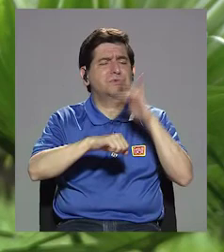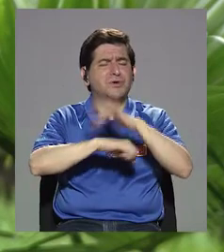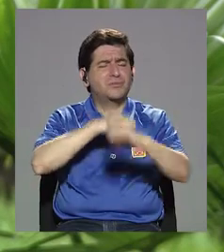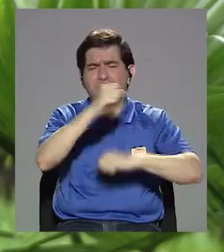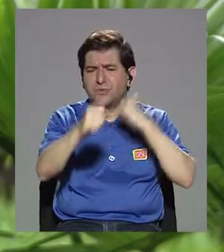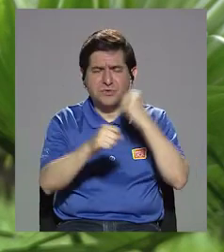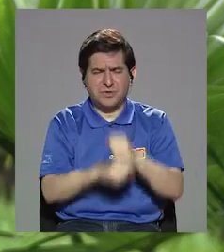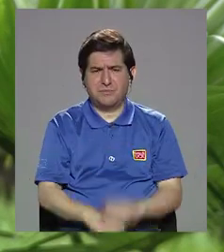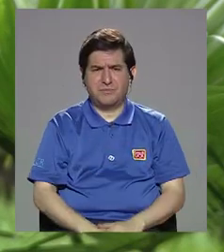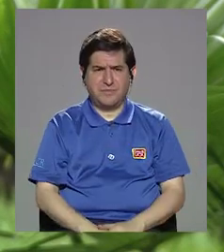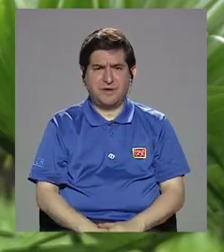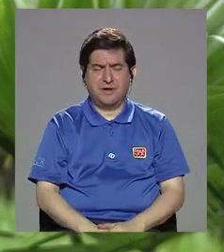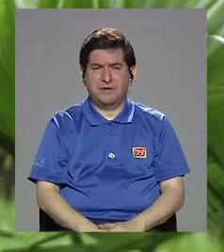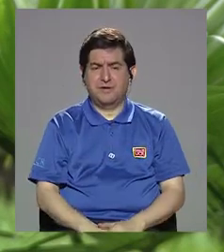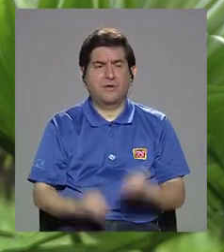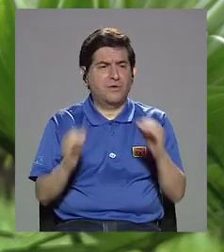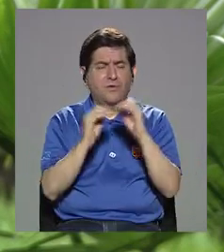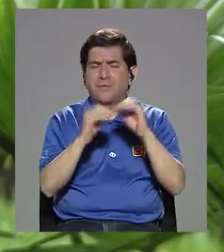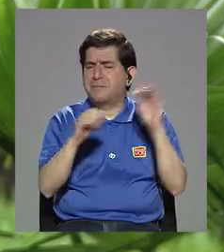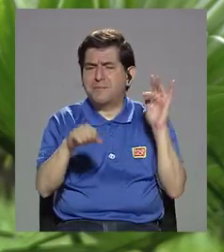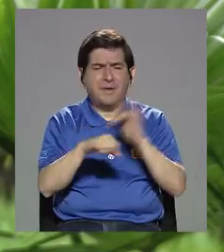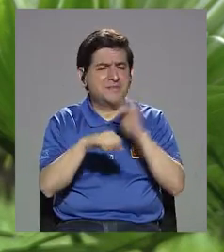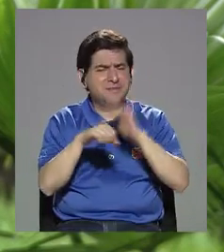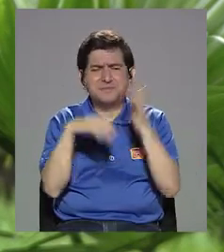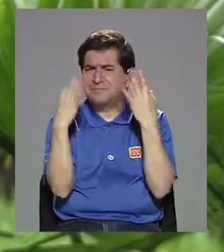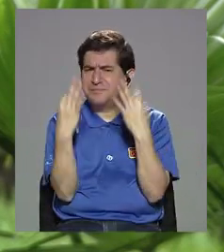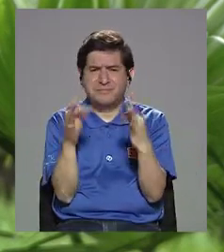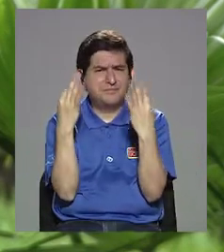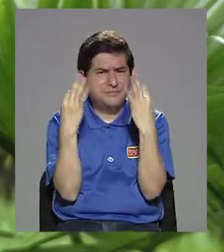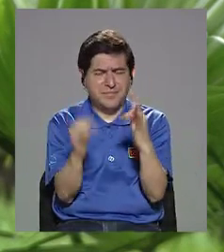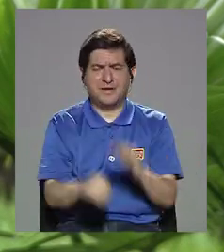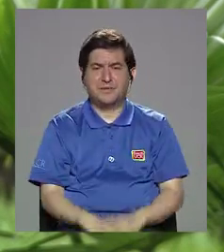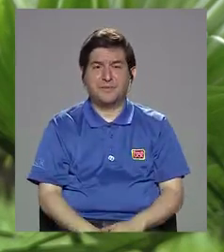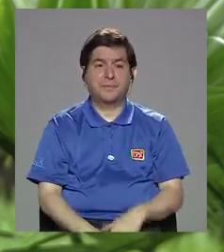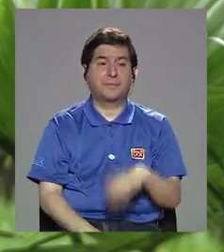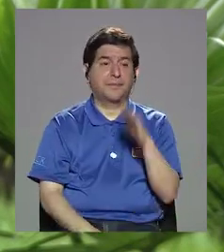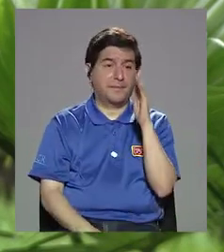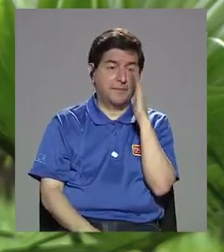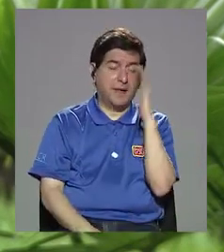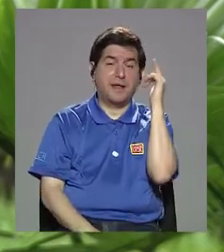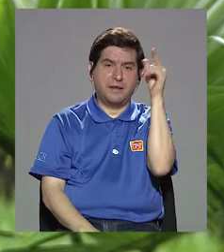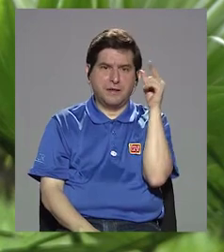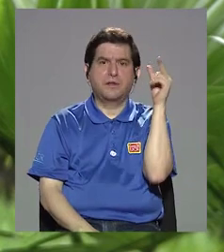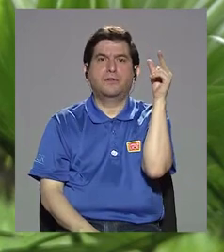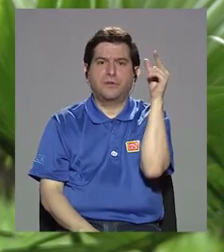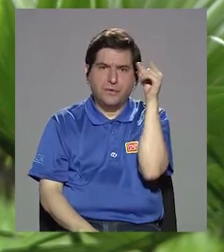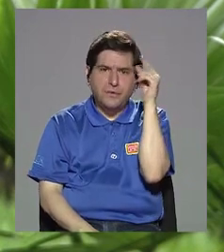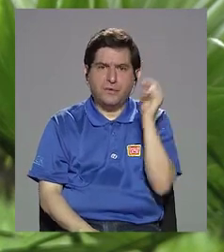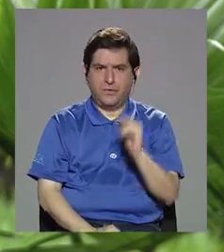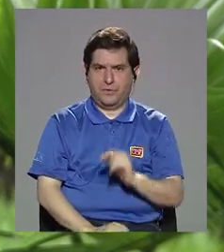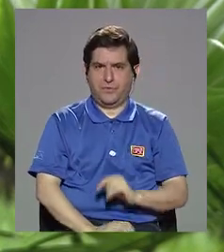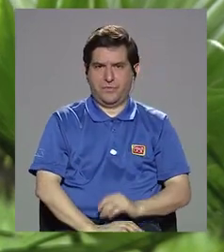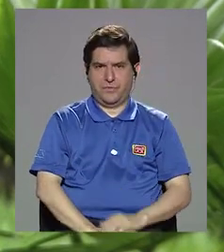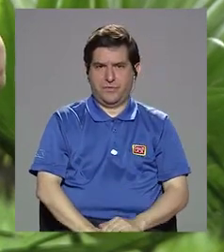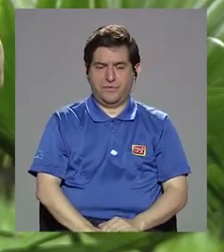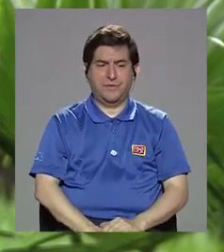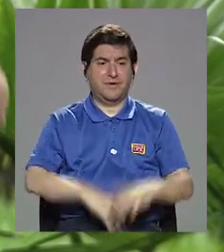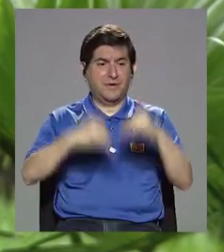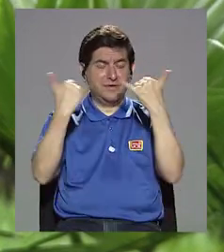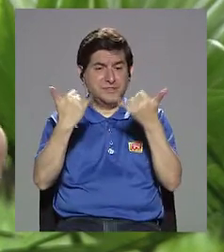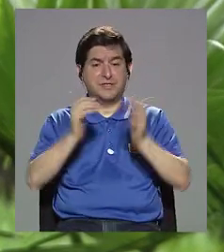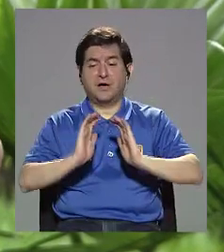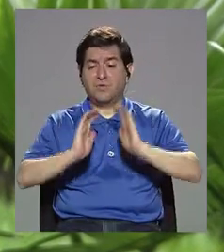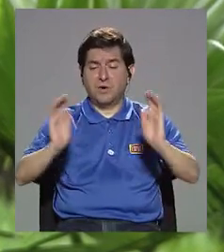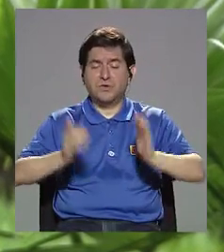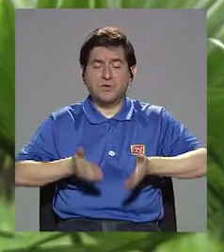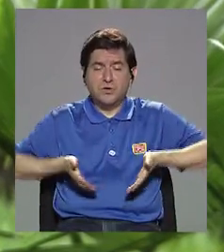temprana edad, desde lo antes que se pueda. A las madres, obvio, para que ya